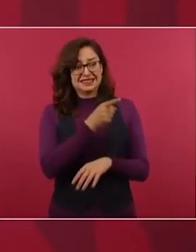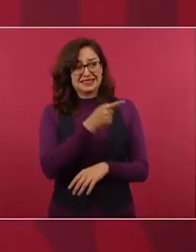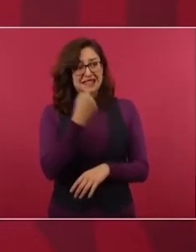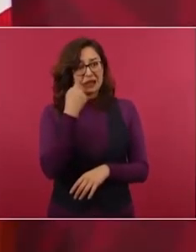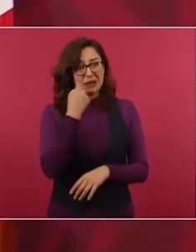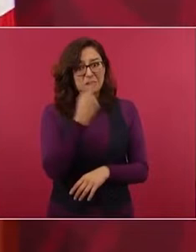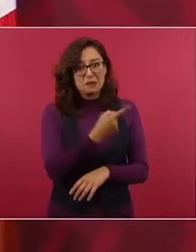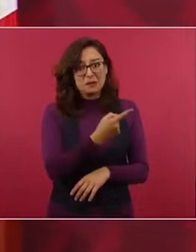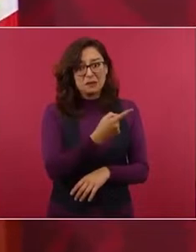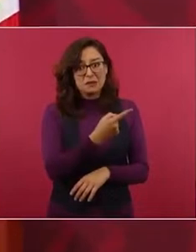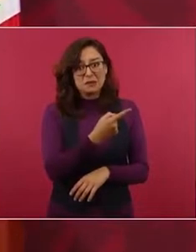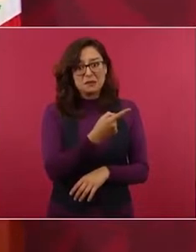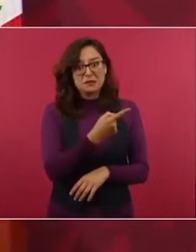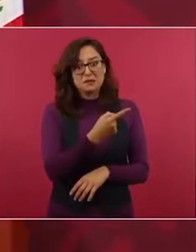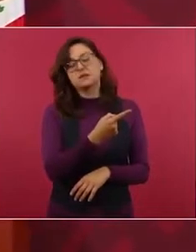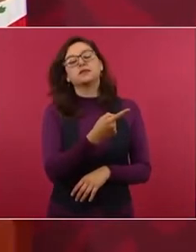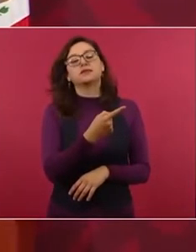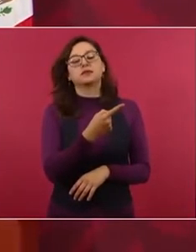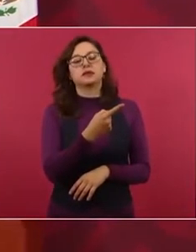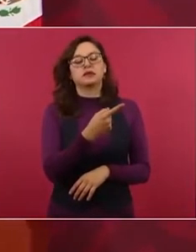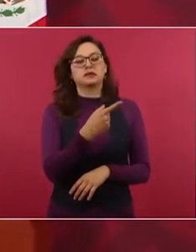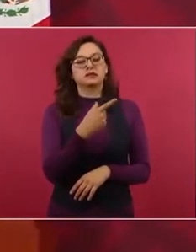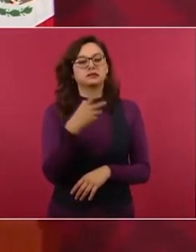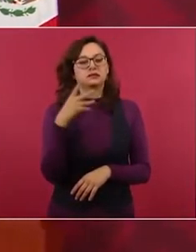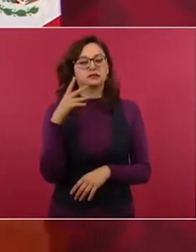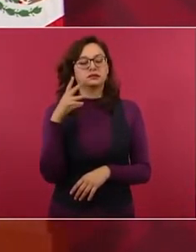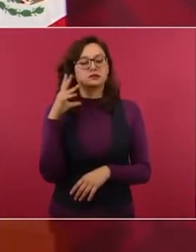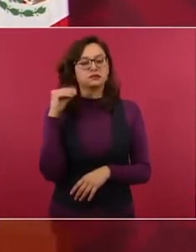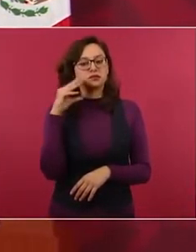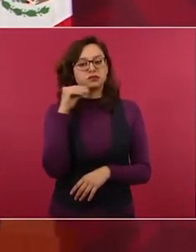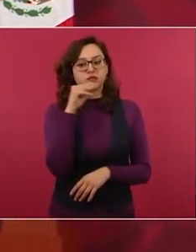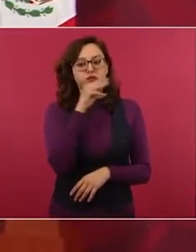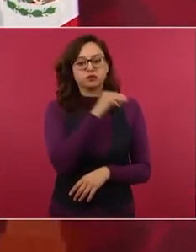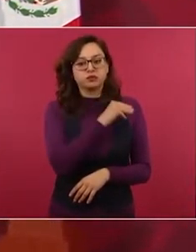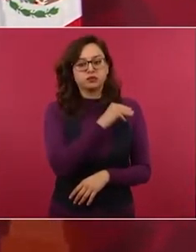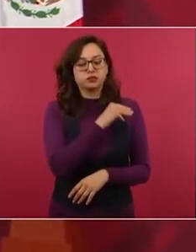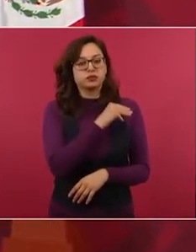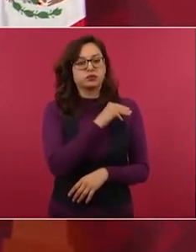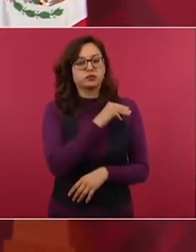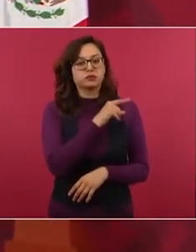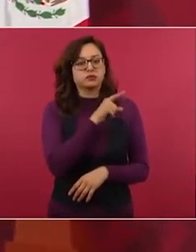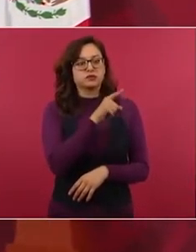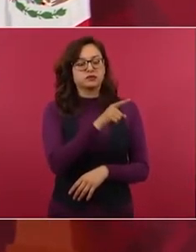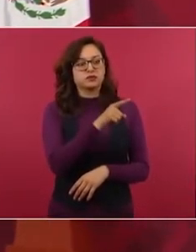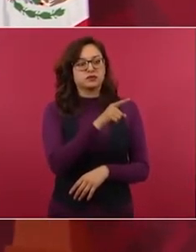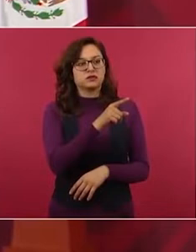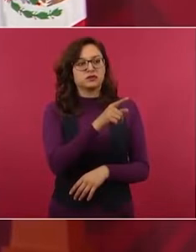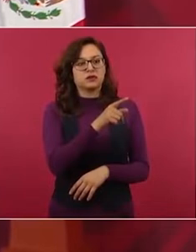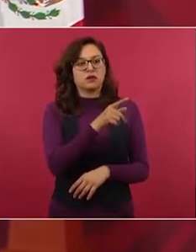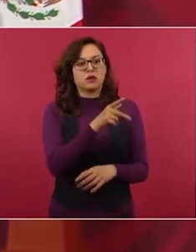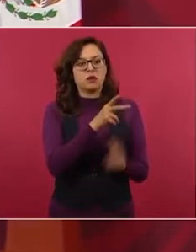afroamericanos por racismo.